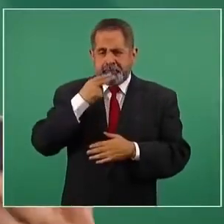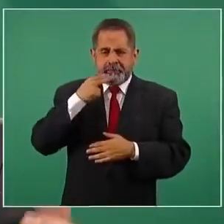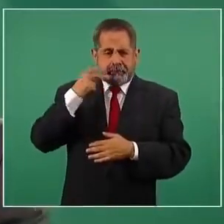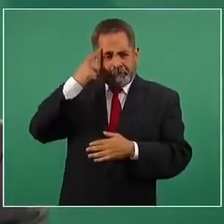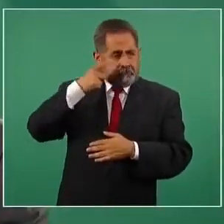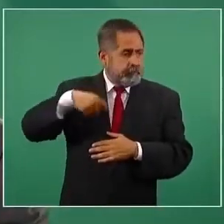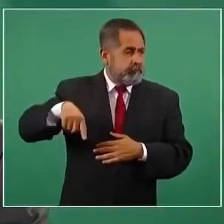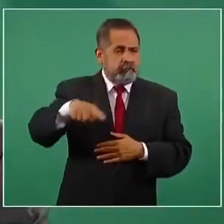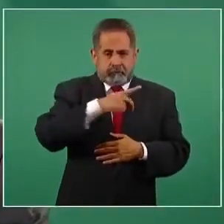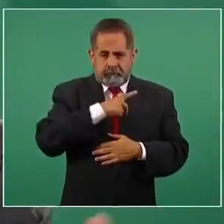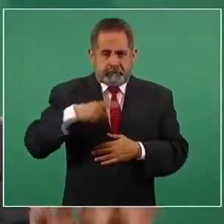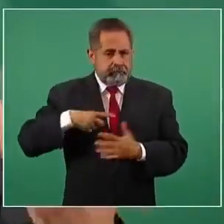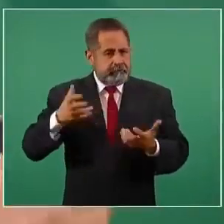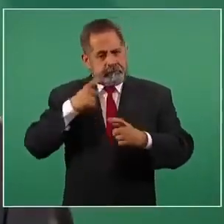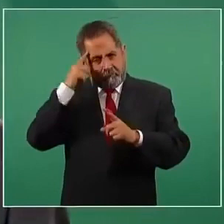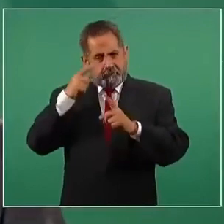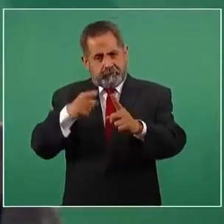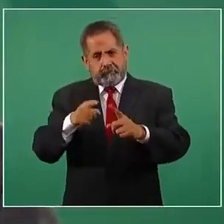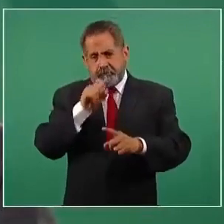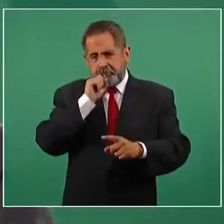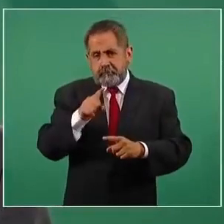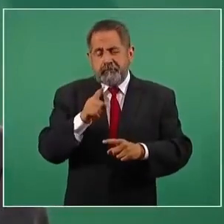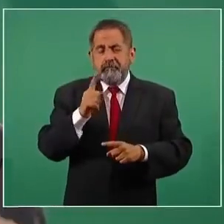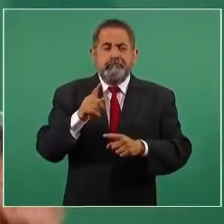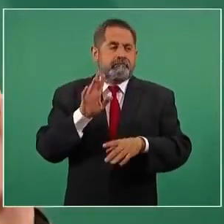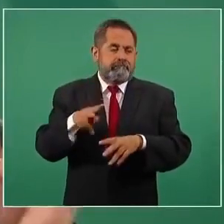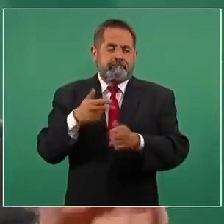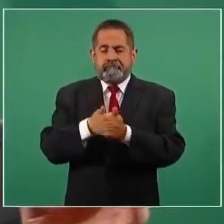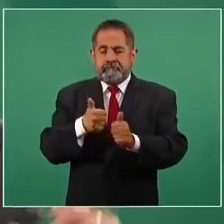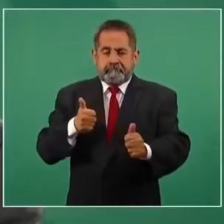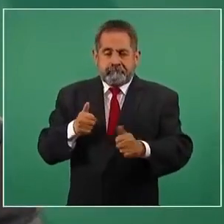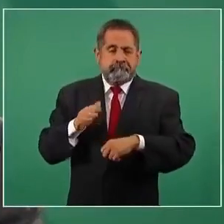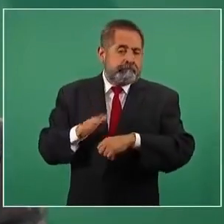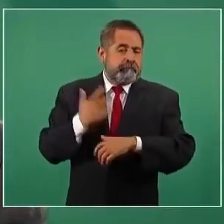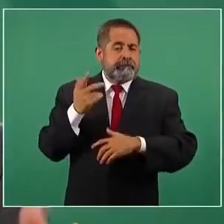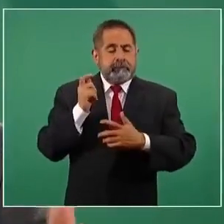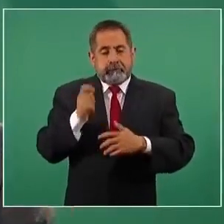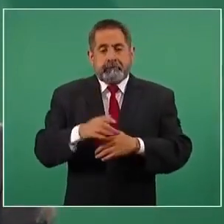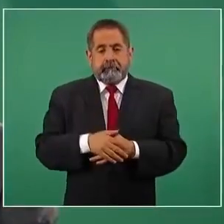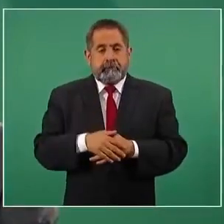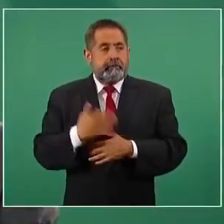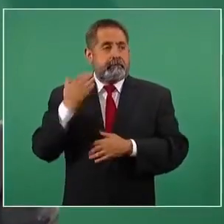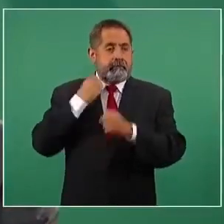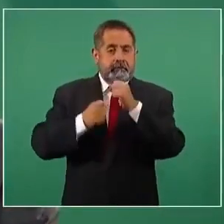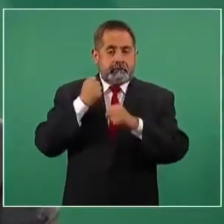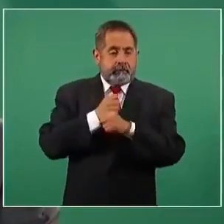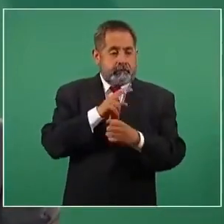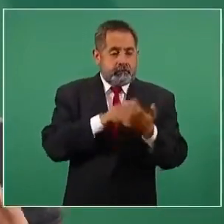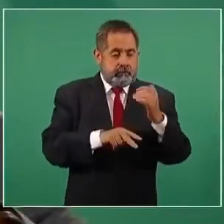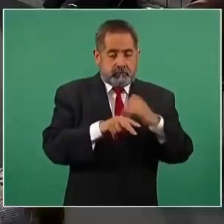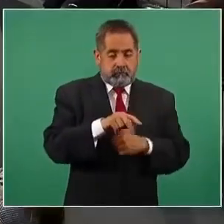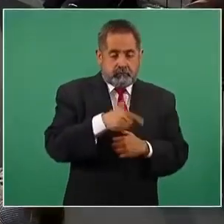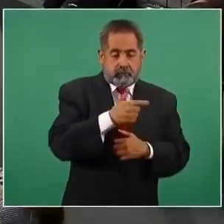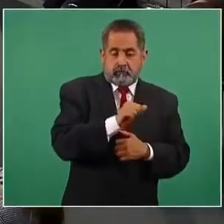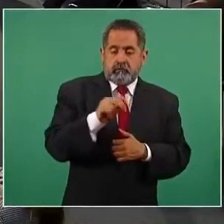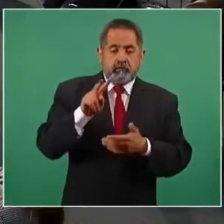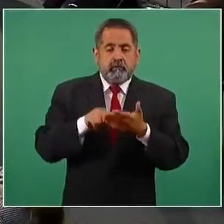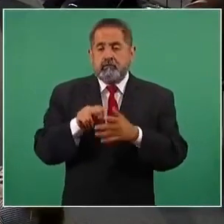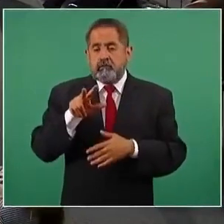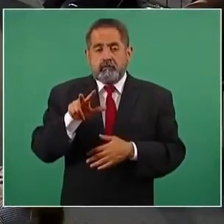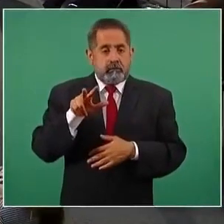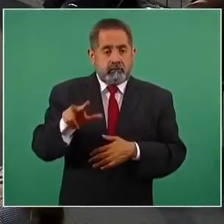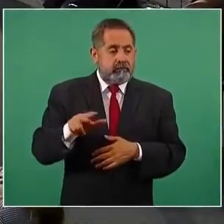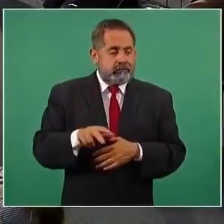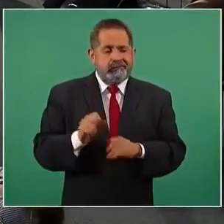de lo que deberíamos lograr, pero tenemos un gran rezago, porque específicamente en el sexenio 2012-2018 se abandonó por